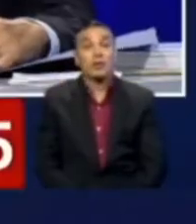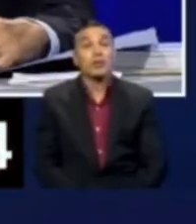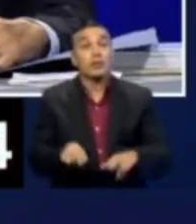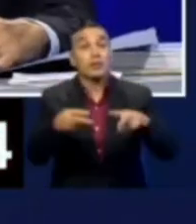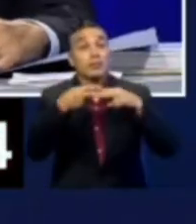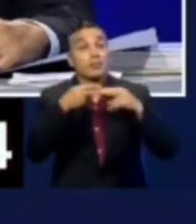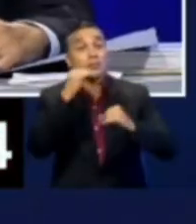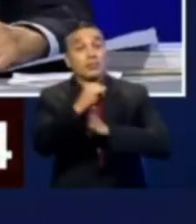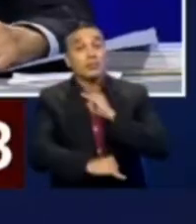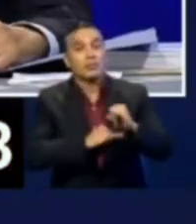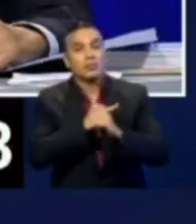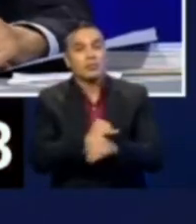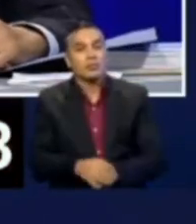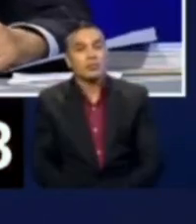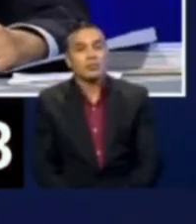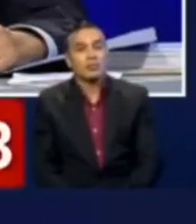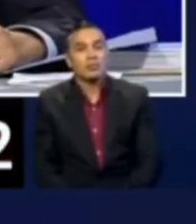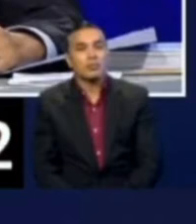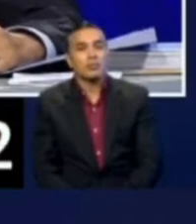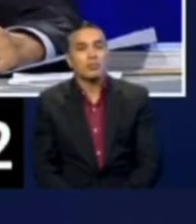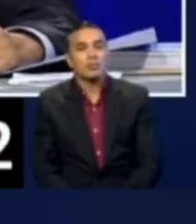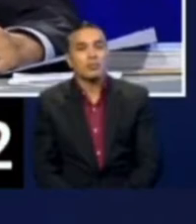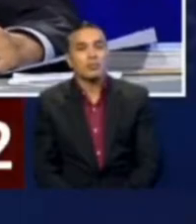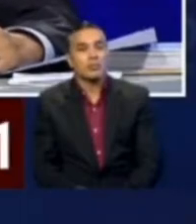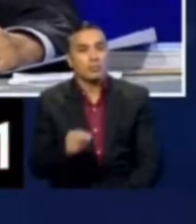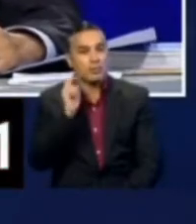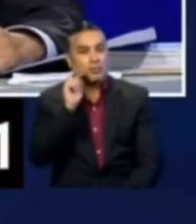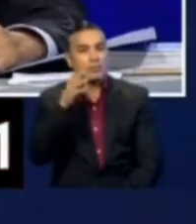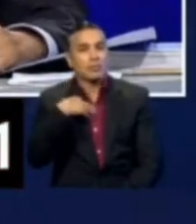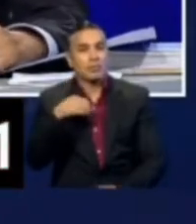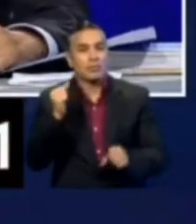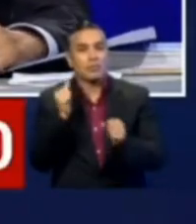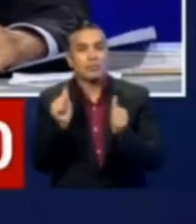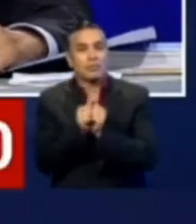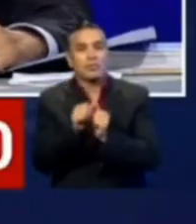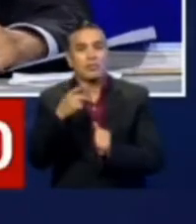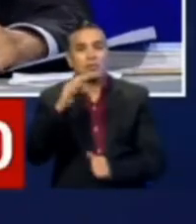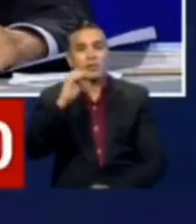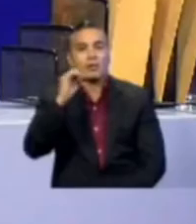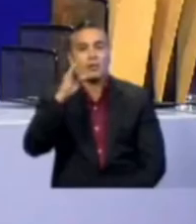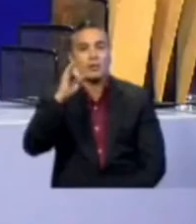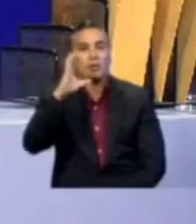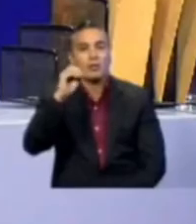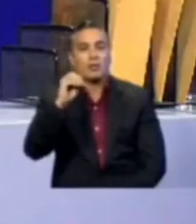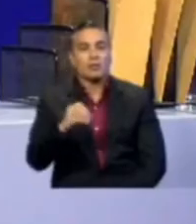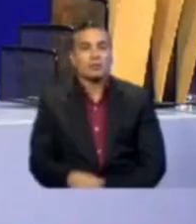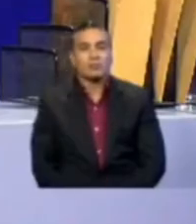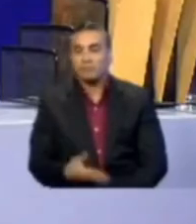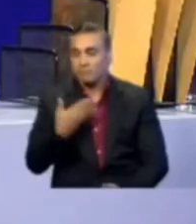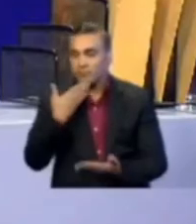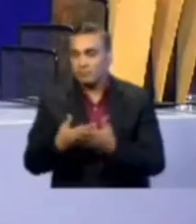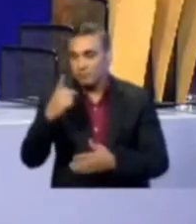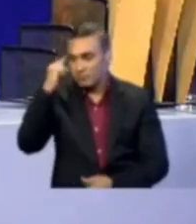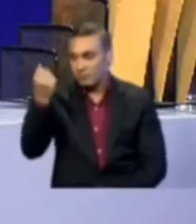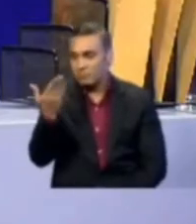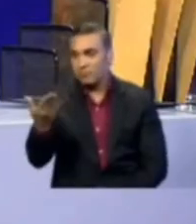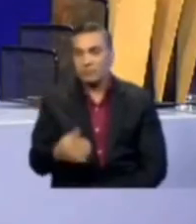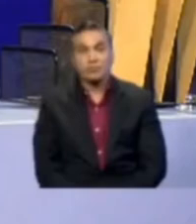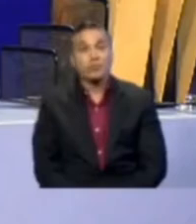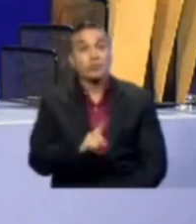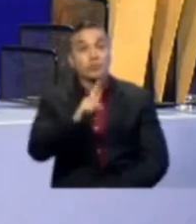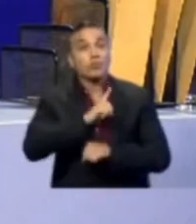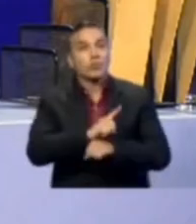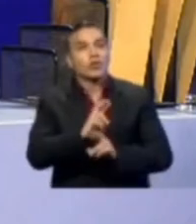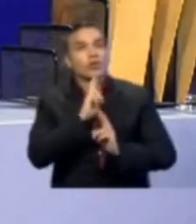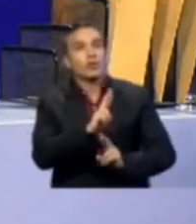relaciones internacionales, debemos estar en alianza del Pacífico, Andrés. Gracias, candidato Lazo. Candidato Arauz tiene un